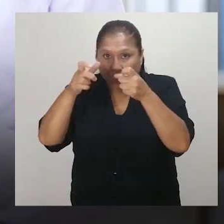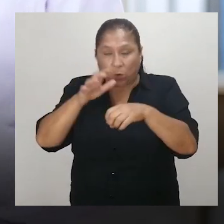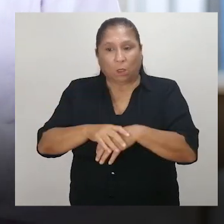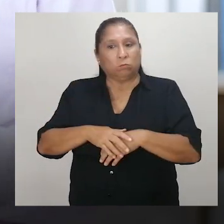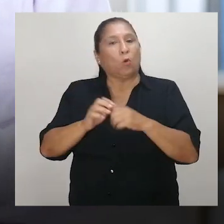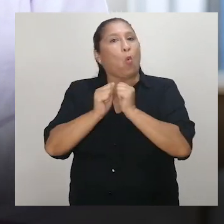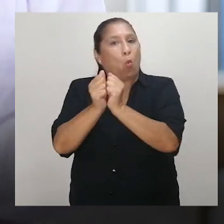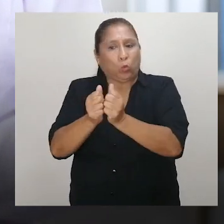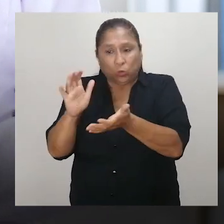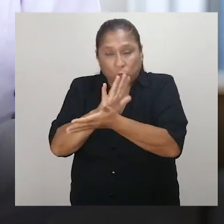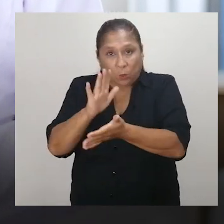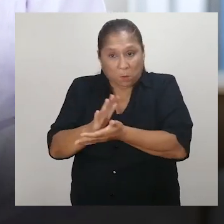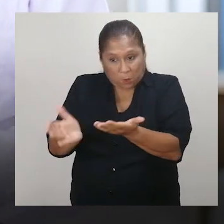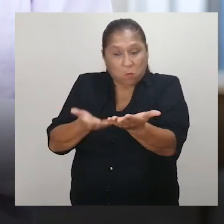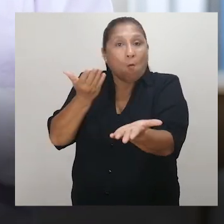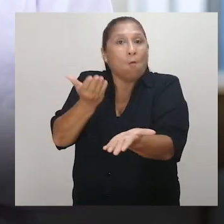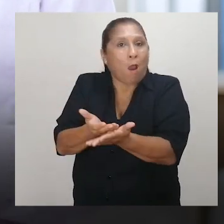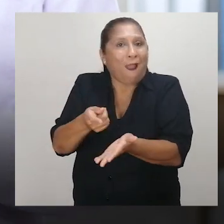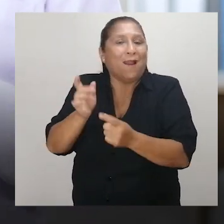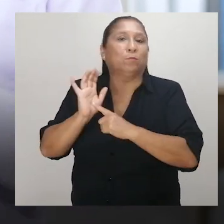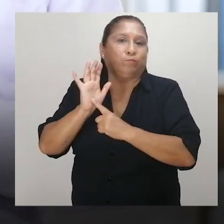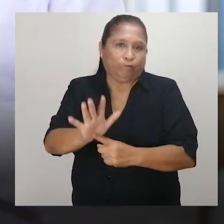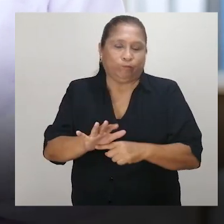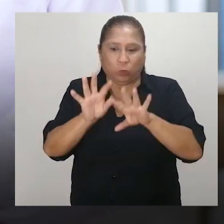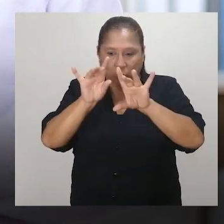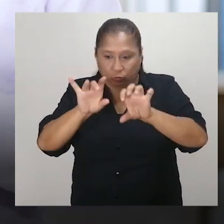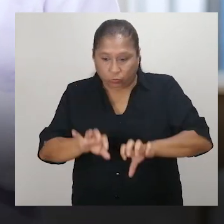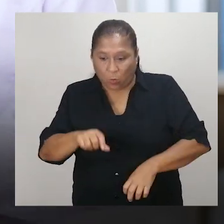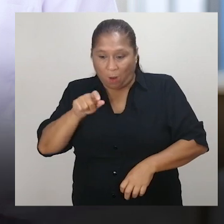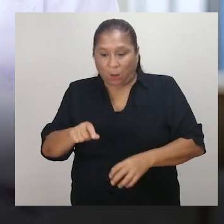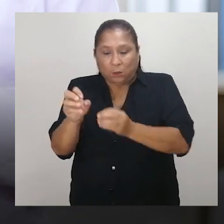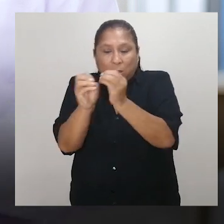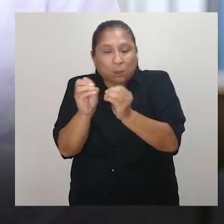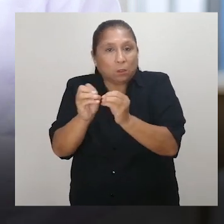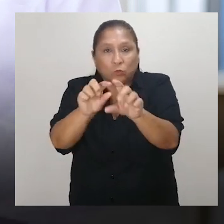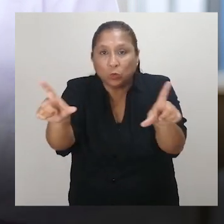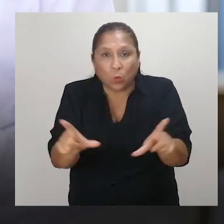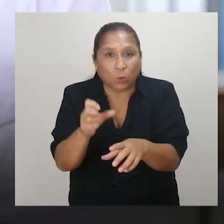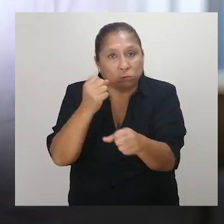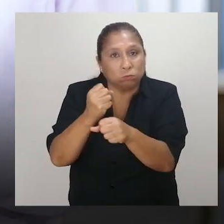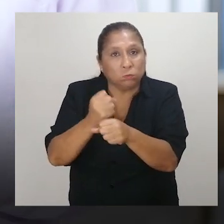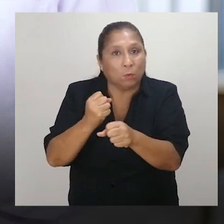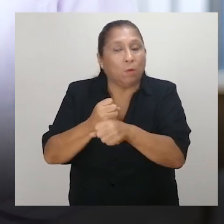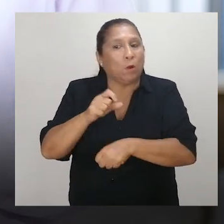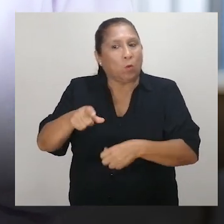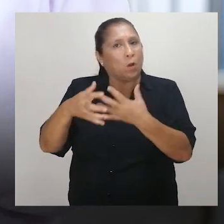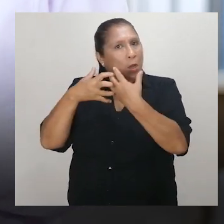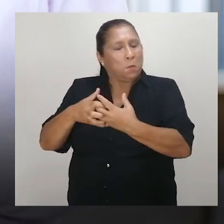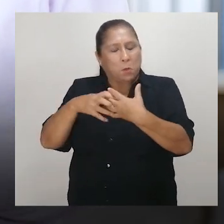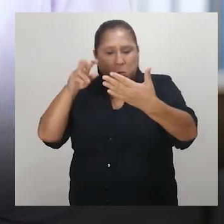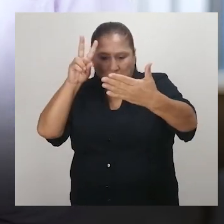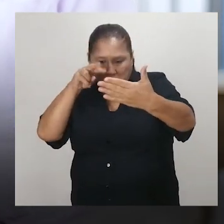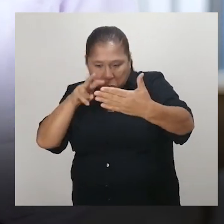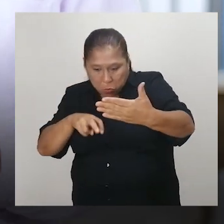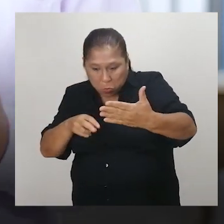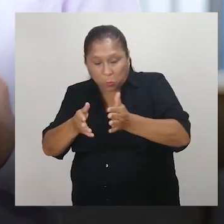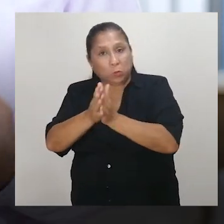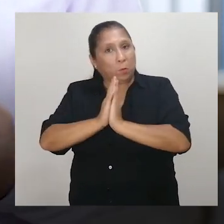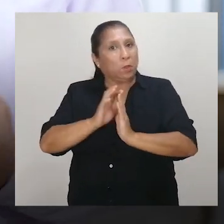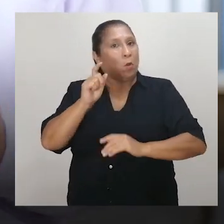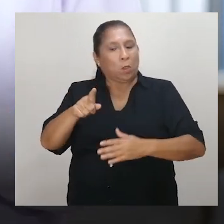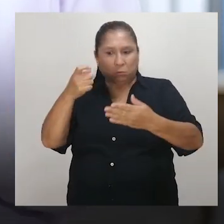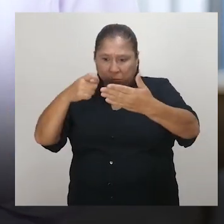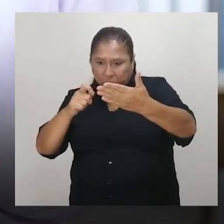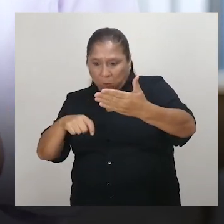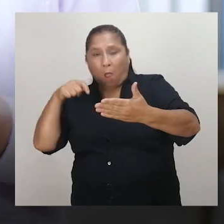Junto con los documentos de su postulación, presentó una solicitud de ajustes razonables. La empresa analizó su solicitud y